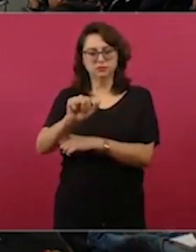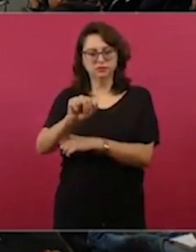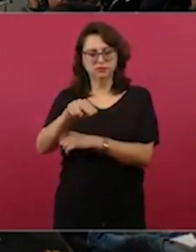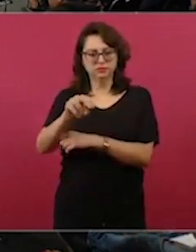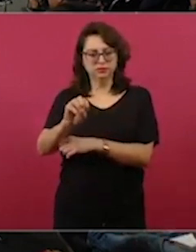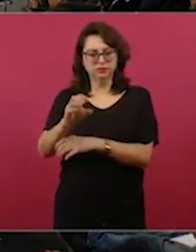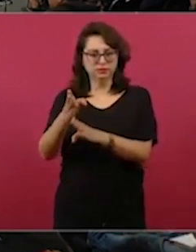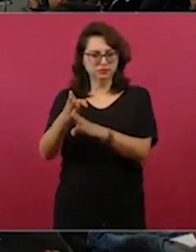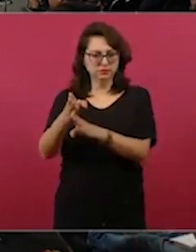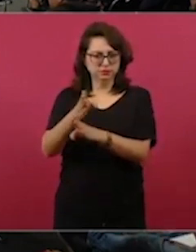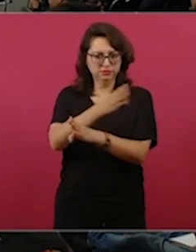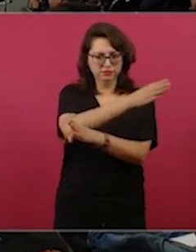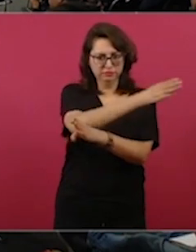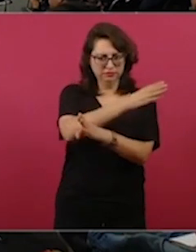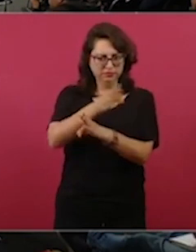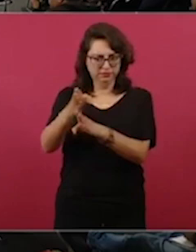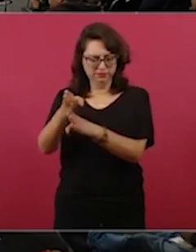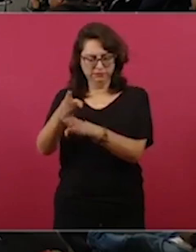Hasta por acá lo dejó.